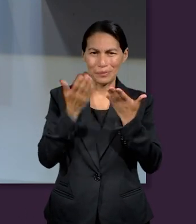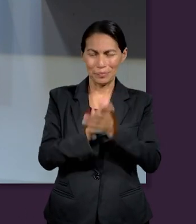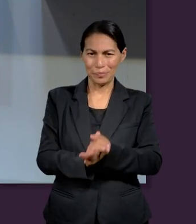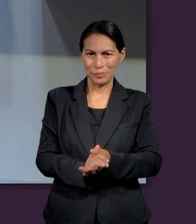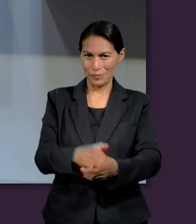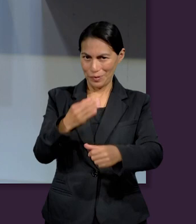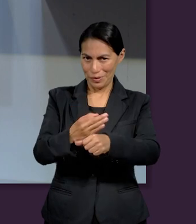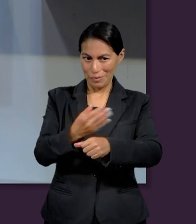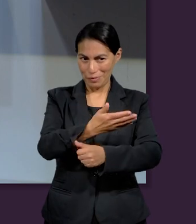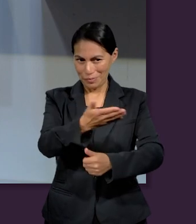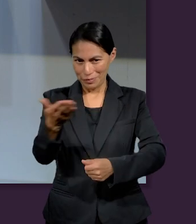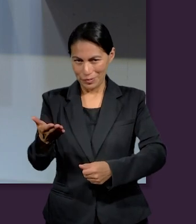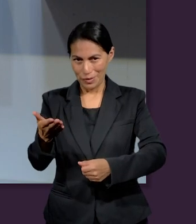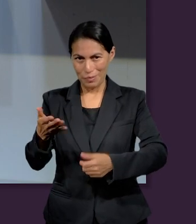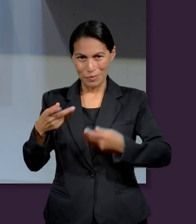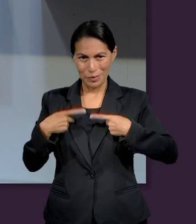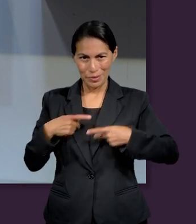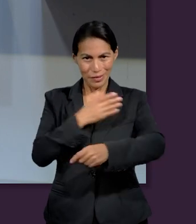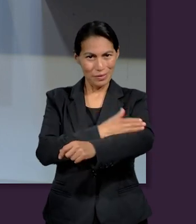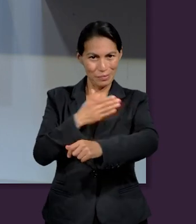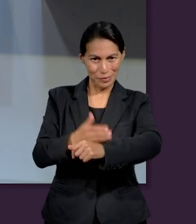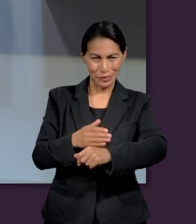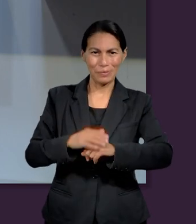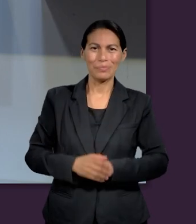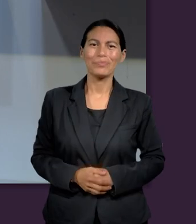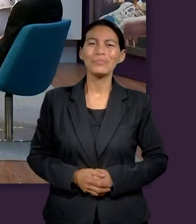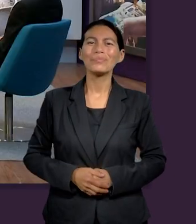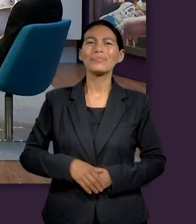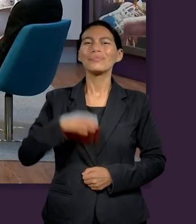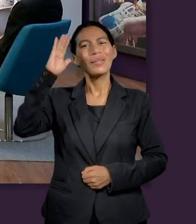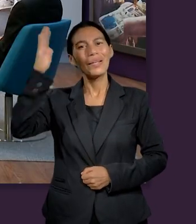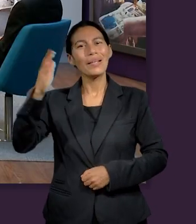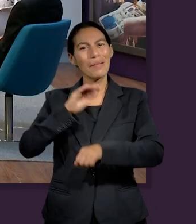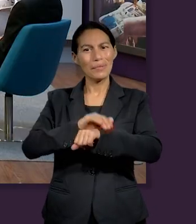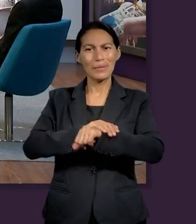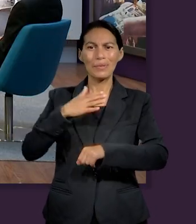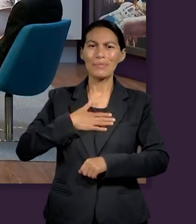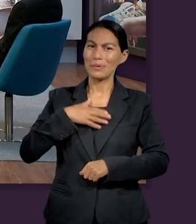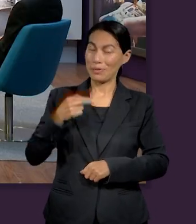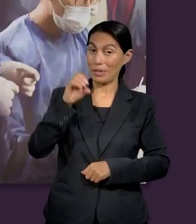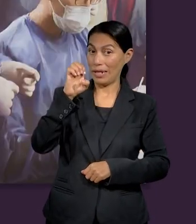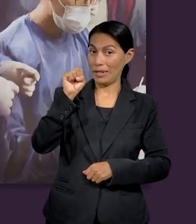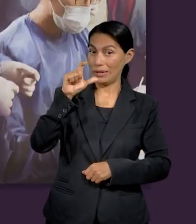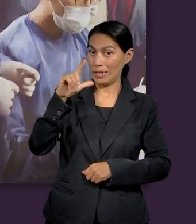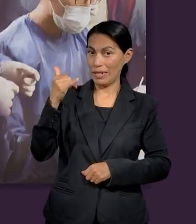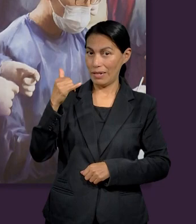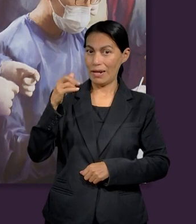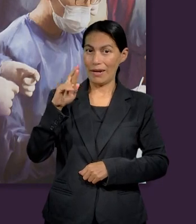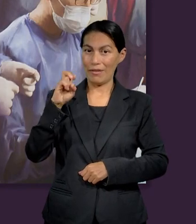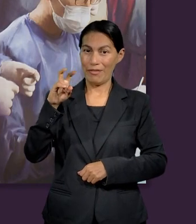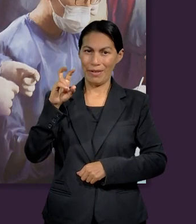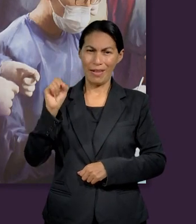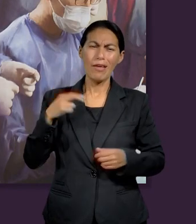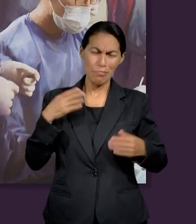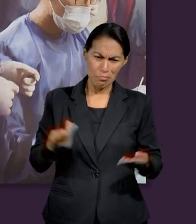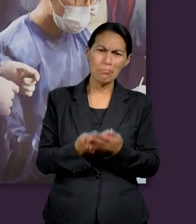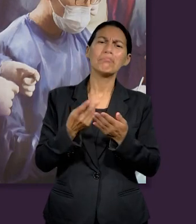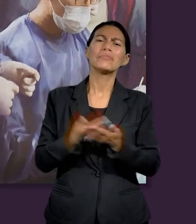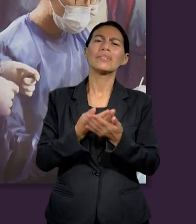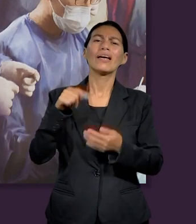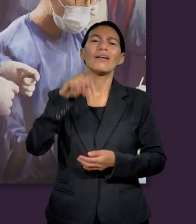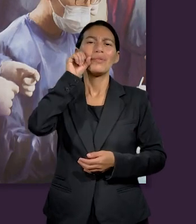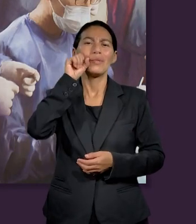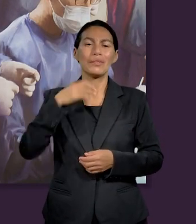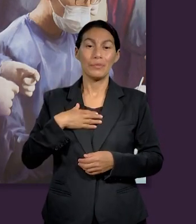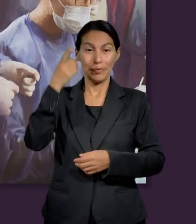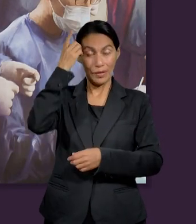presentarles a los que hoy estarán con nosotros en el panel. Hola, amigos. Mucho gusto. Mi nombre es Edly Rivera. Soy de